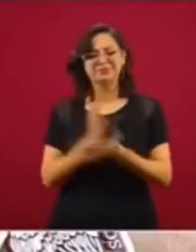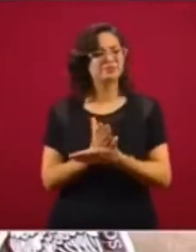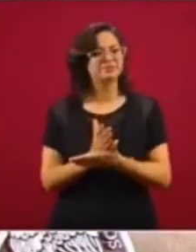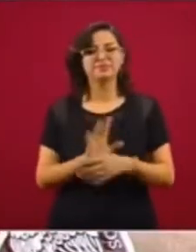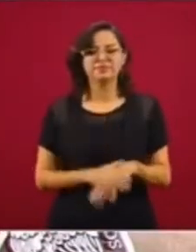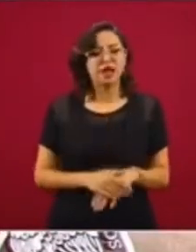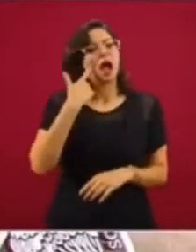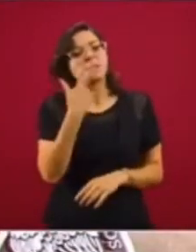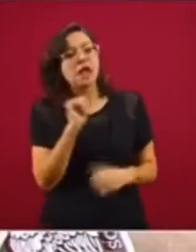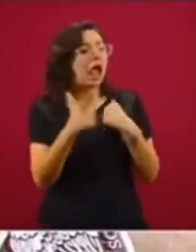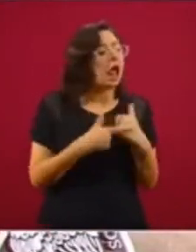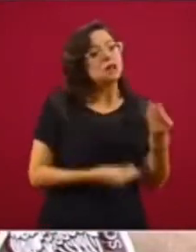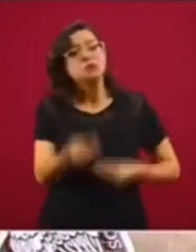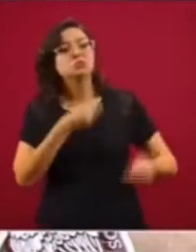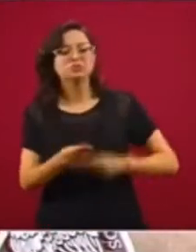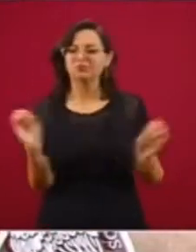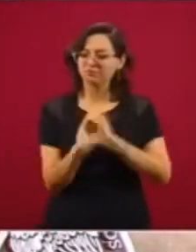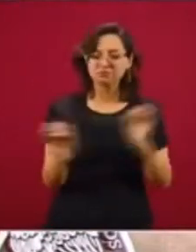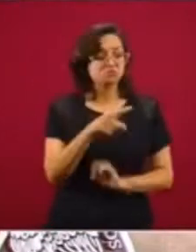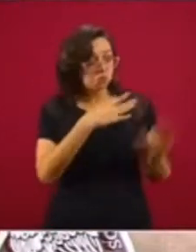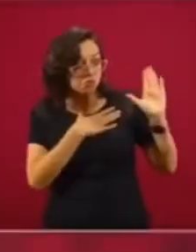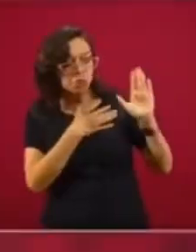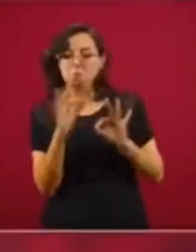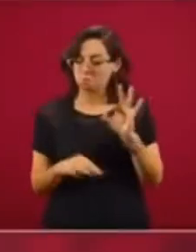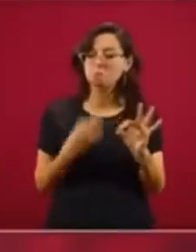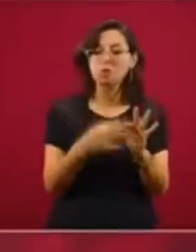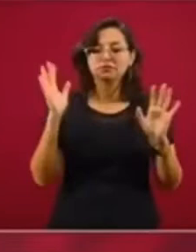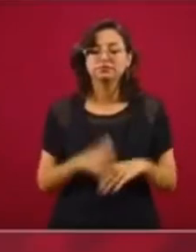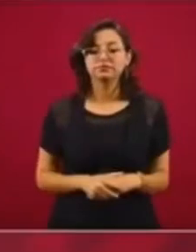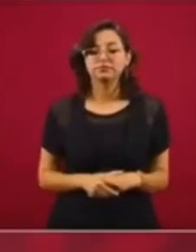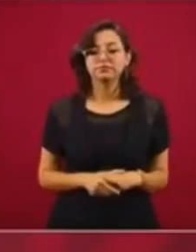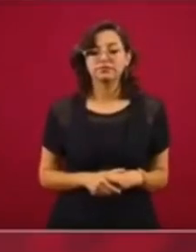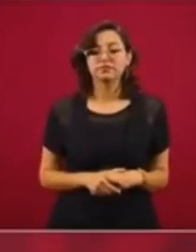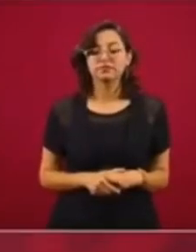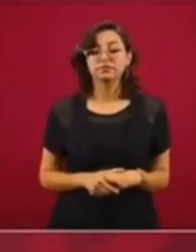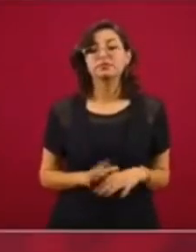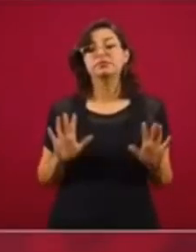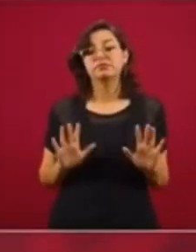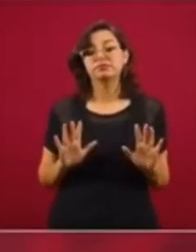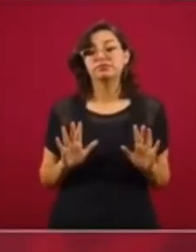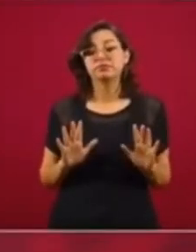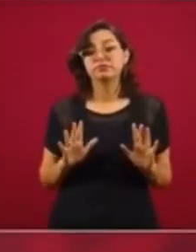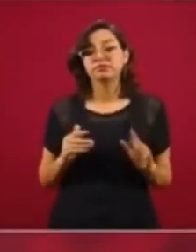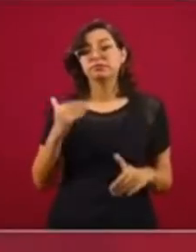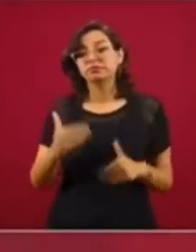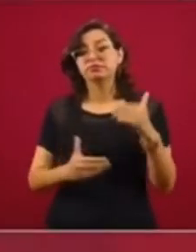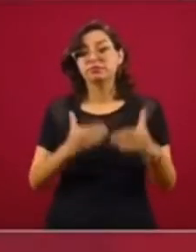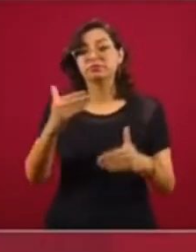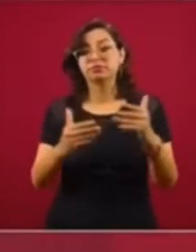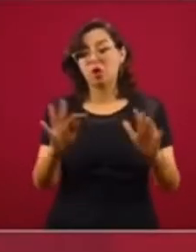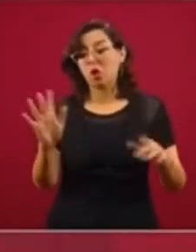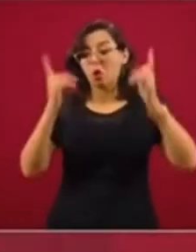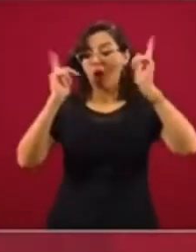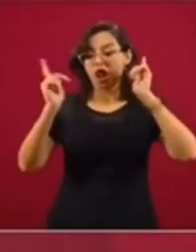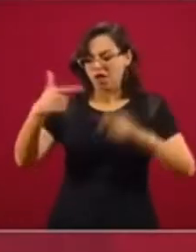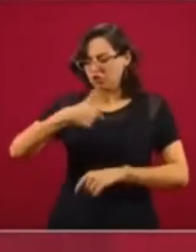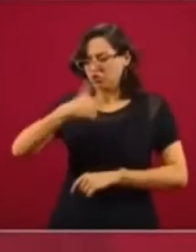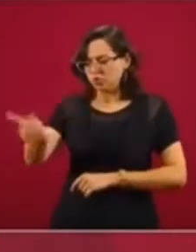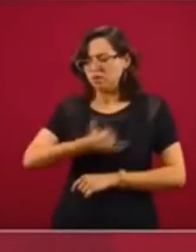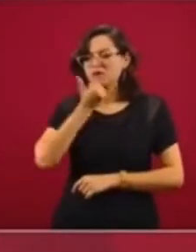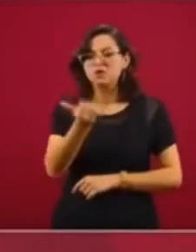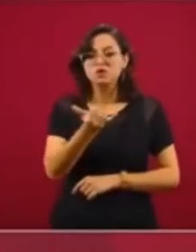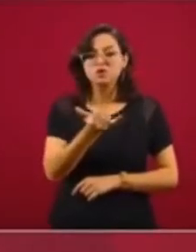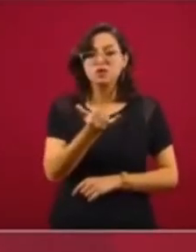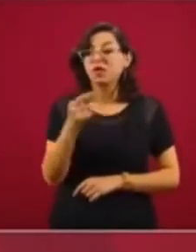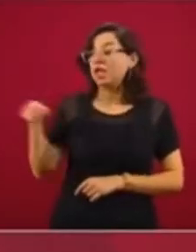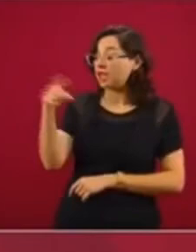sin garantías. A la palabra. Ya van a ver cuando se den, si es que, ojalá y suceda, ojalá yo esté equivocado, los trámites